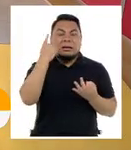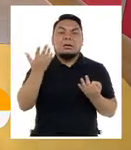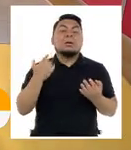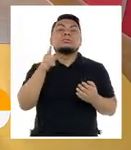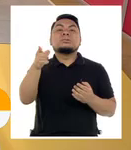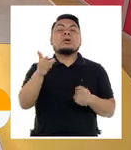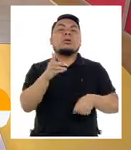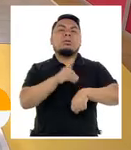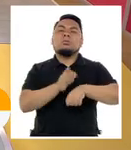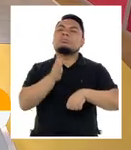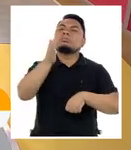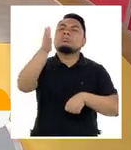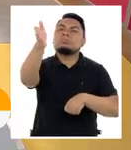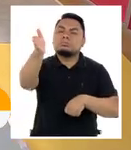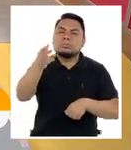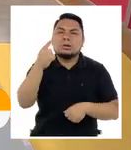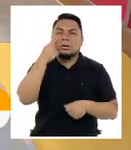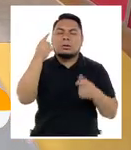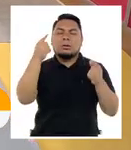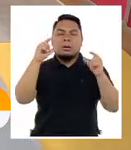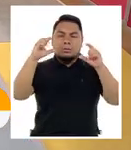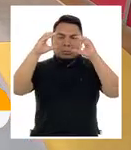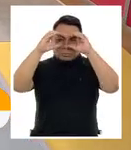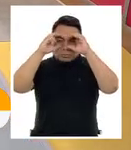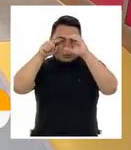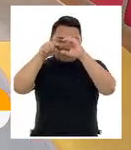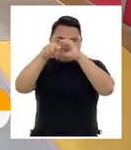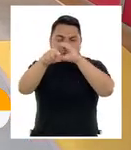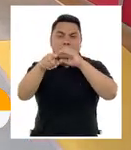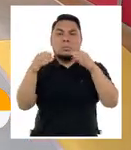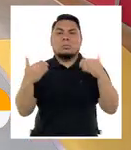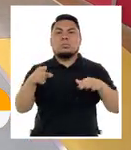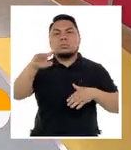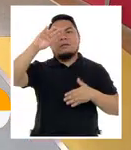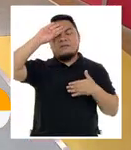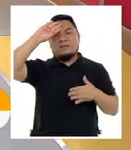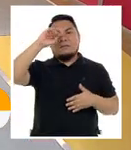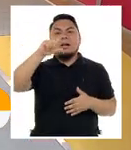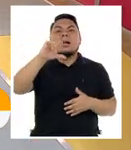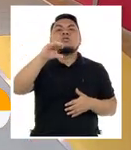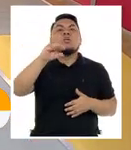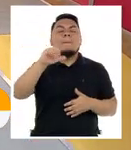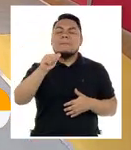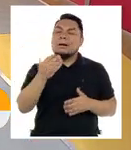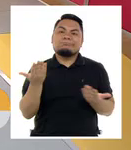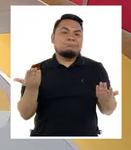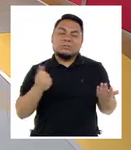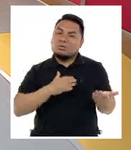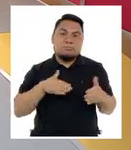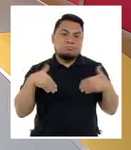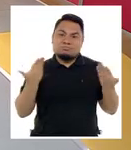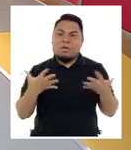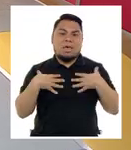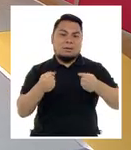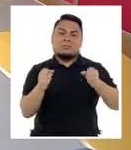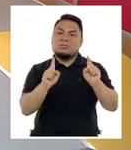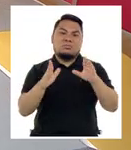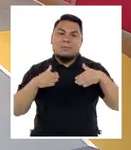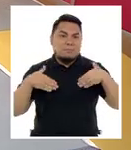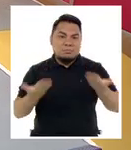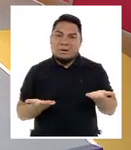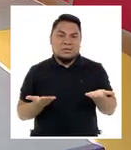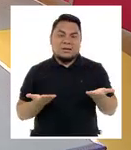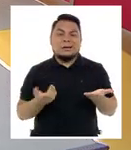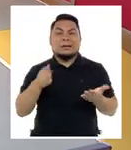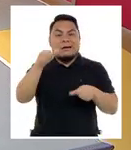consulta cuando ya perdió el ojo, viene porque ya no ve, le hacemos el fondo de ojo y nos damos cuenta que es un glaucoma terminal y lastimosamente esta